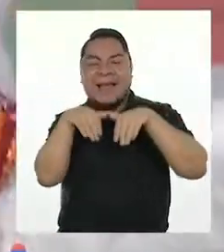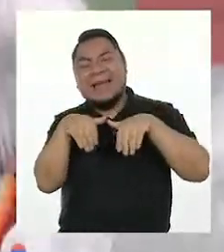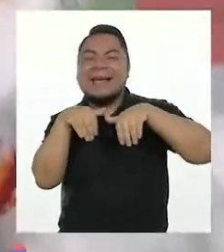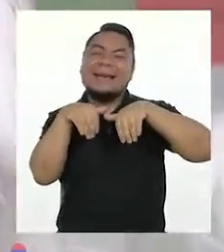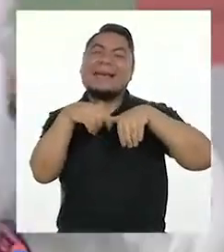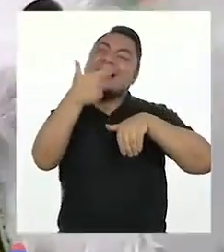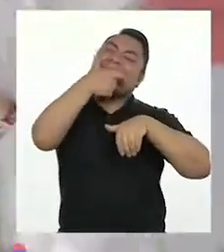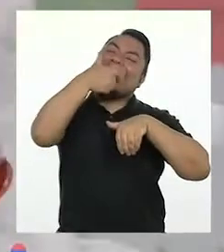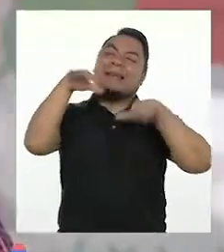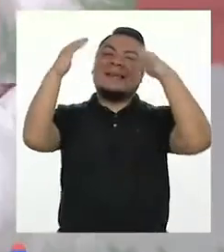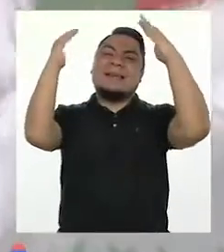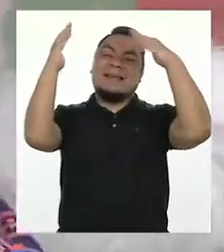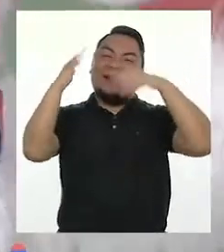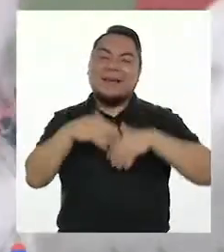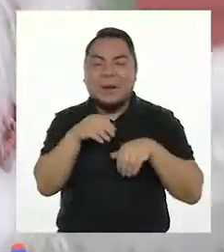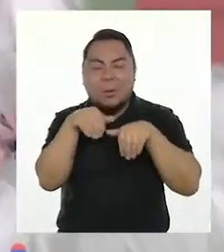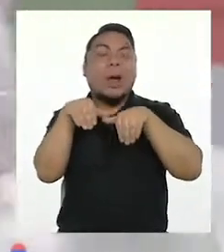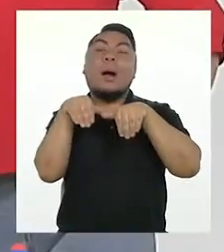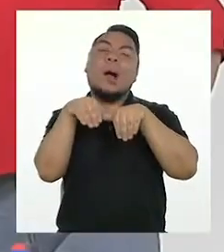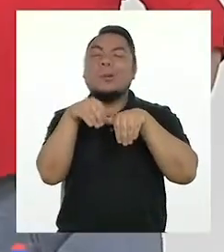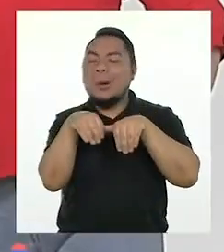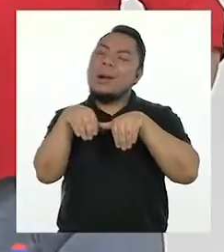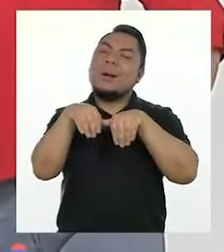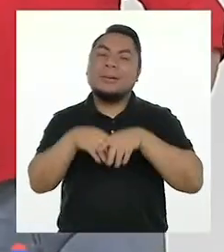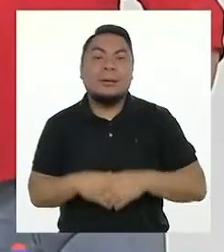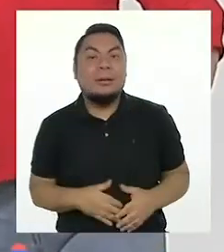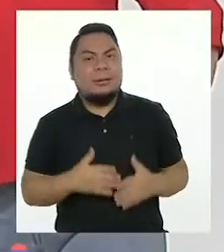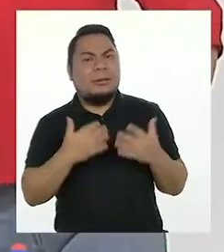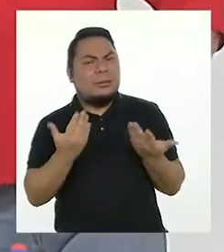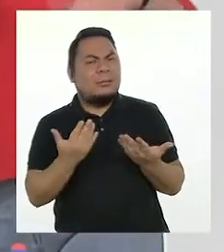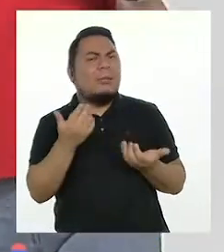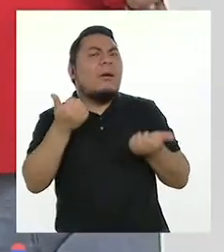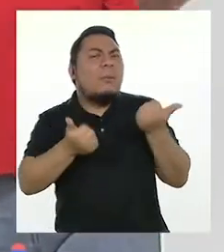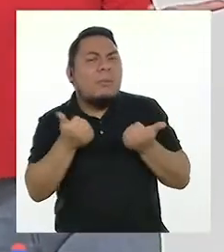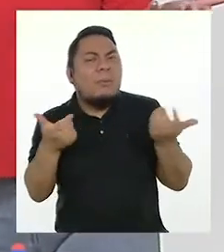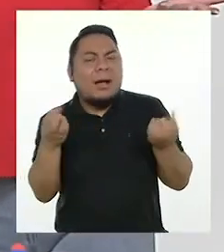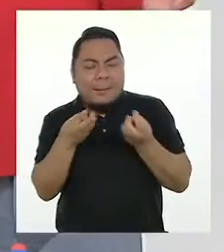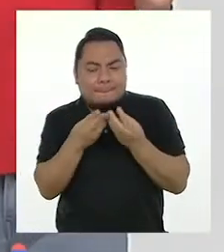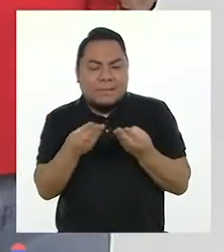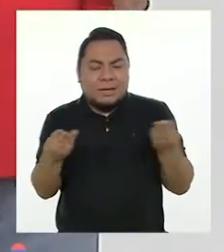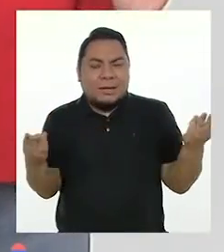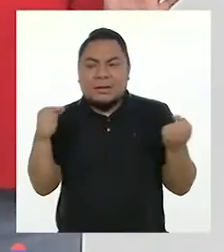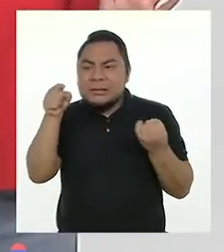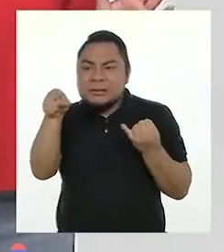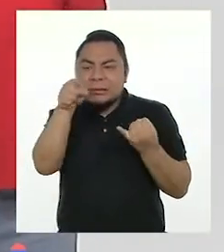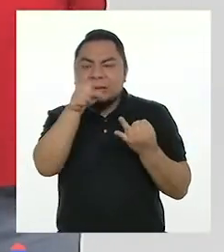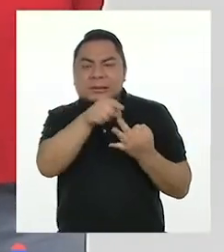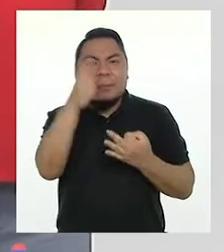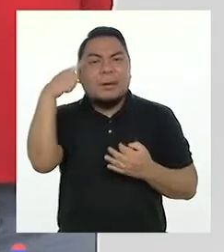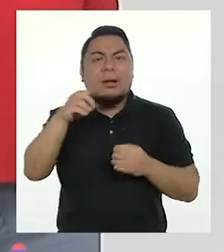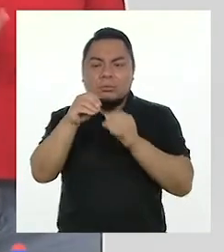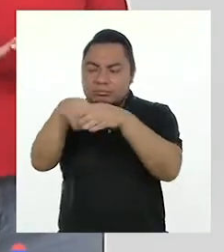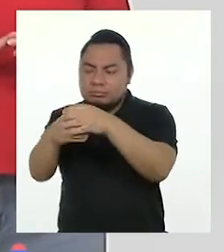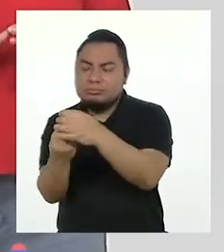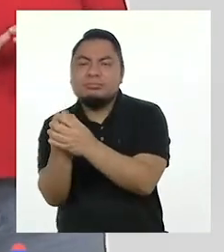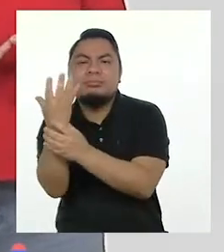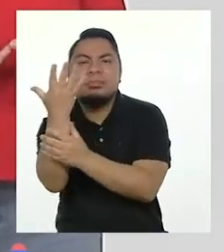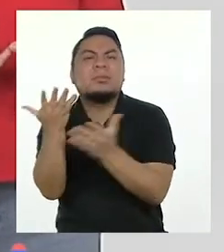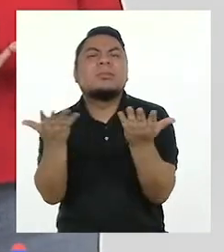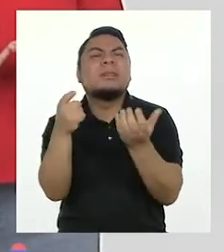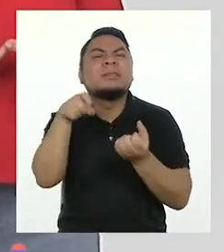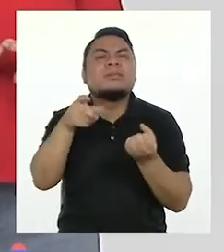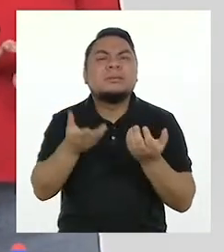¡Sí! ¡Sí! ¿Cuáles son los materiales que se necesitan para cultivar las plantas?